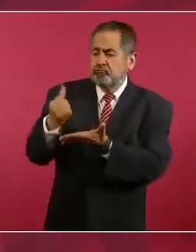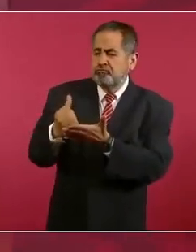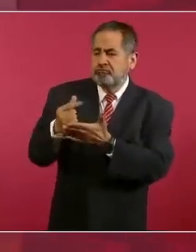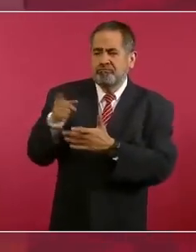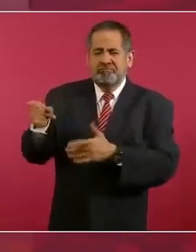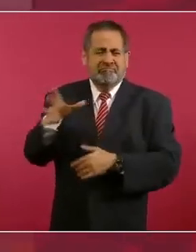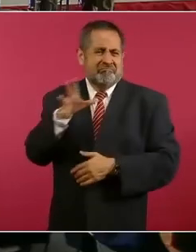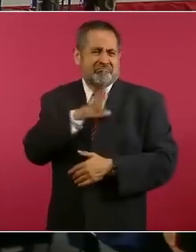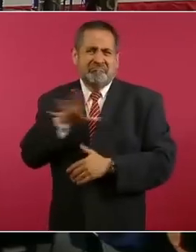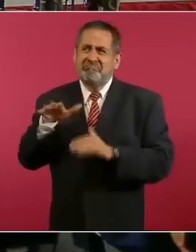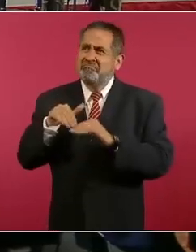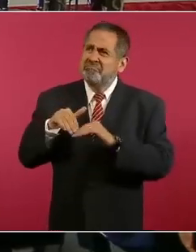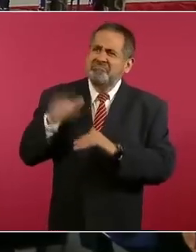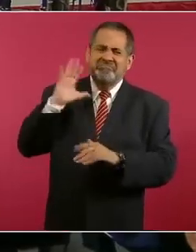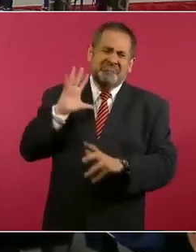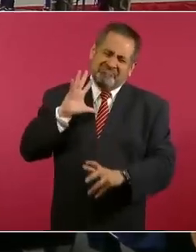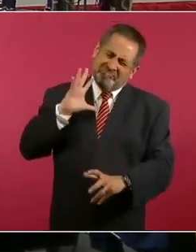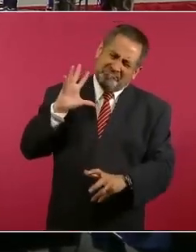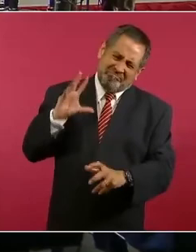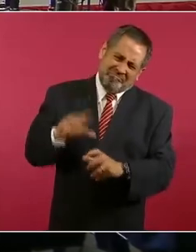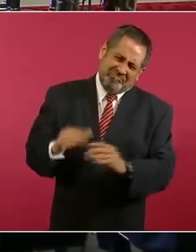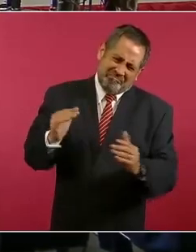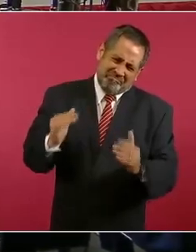al cielo. Pero en fin,